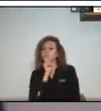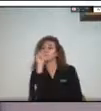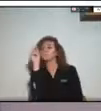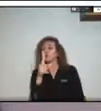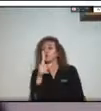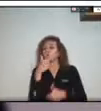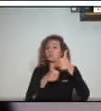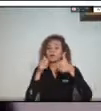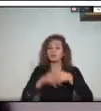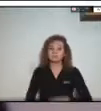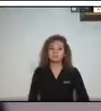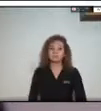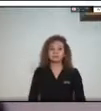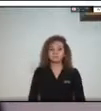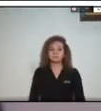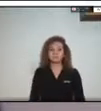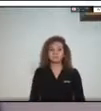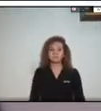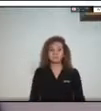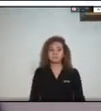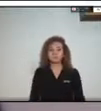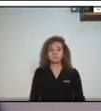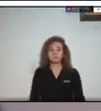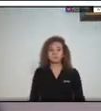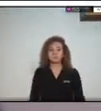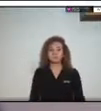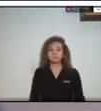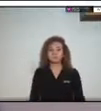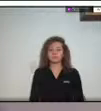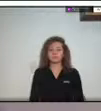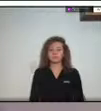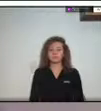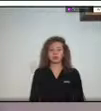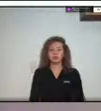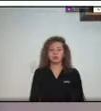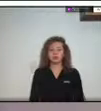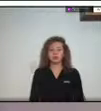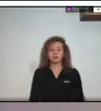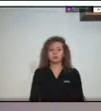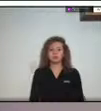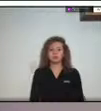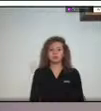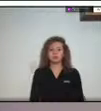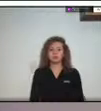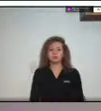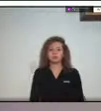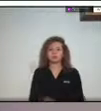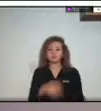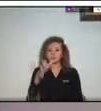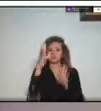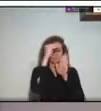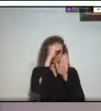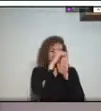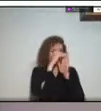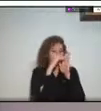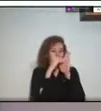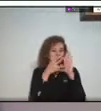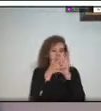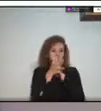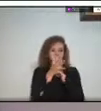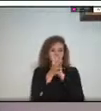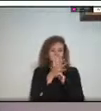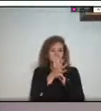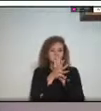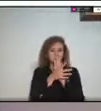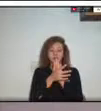los reportes de eventos por los diferentes fenómenos amenazantes que usted presentó han sido contrastados con